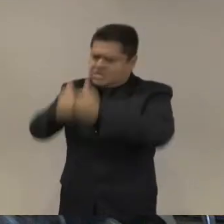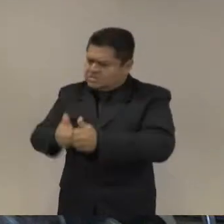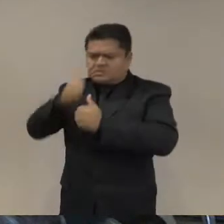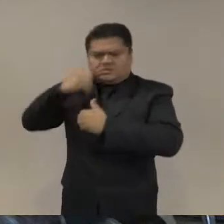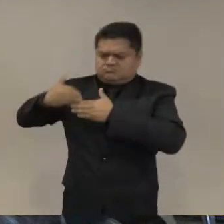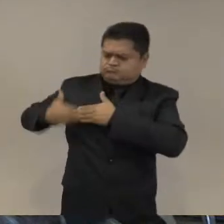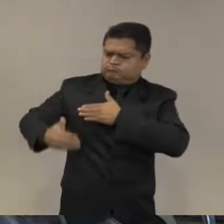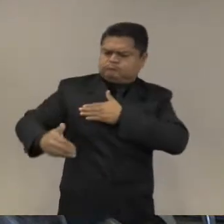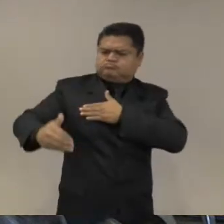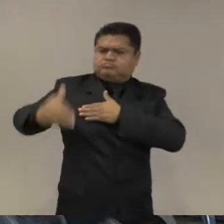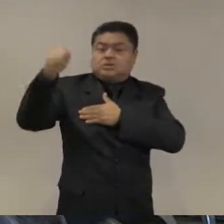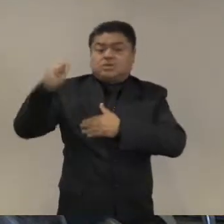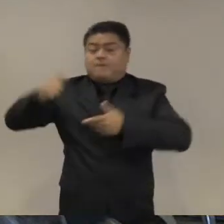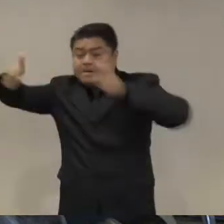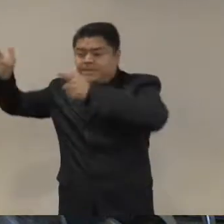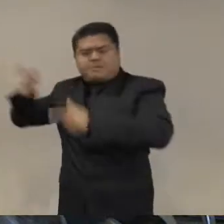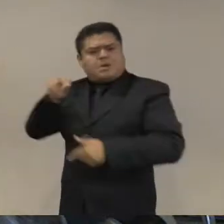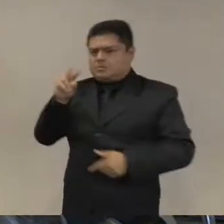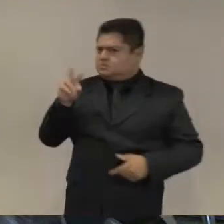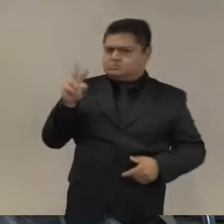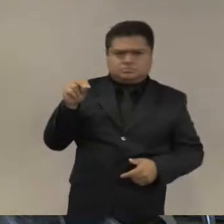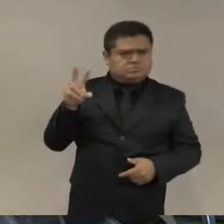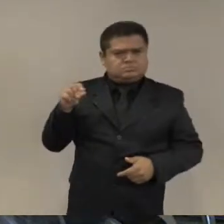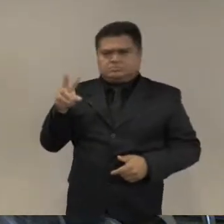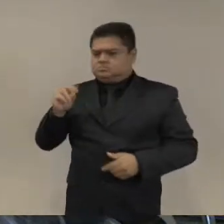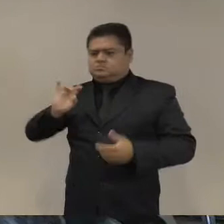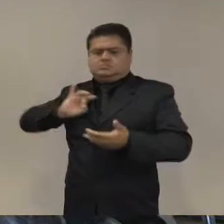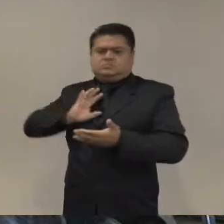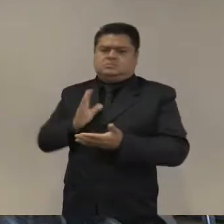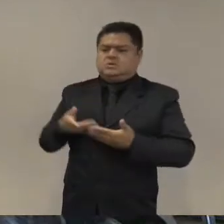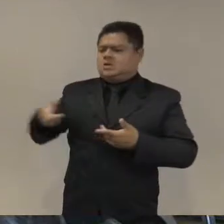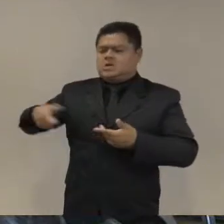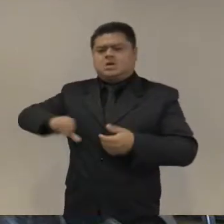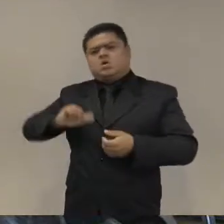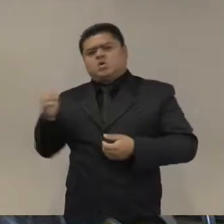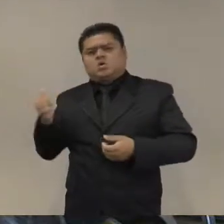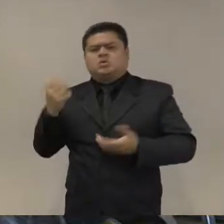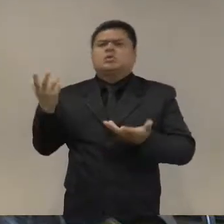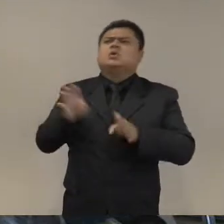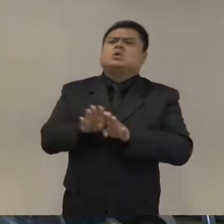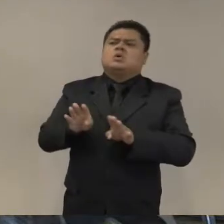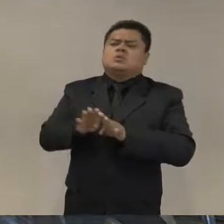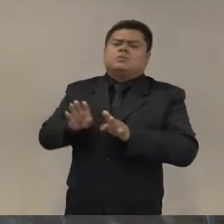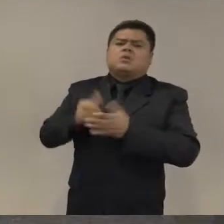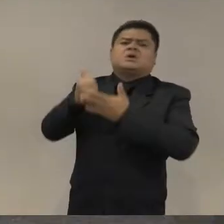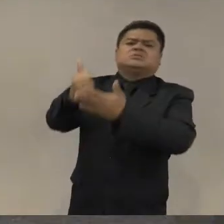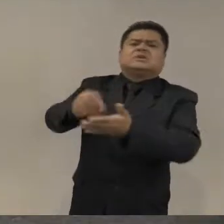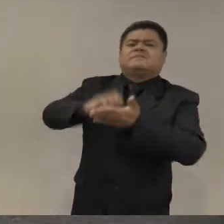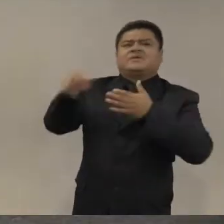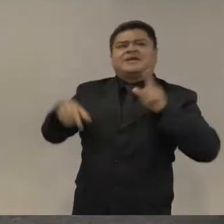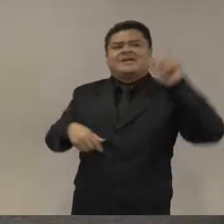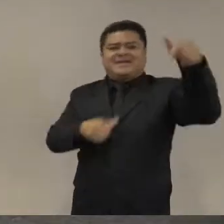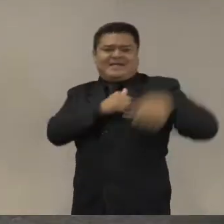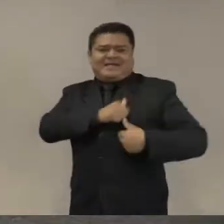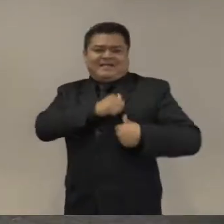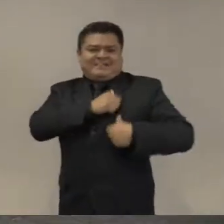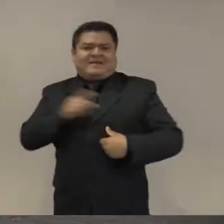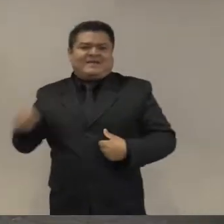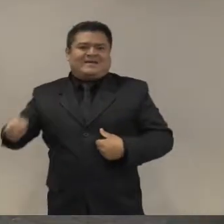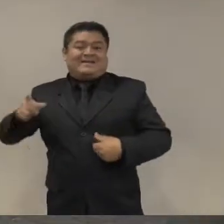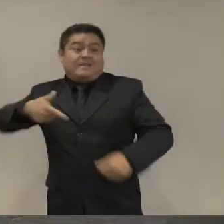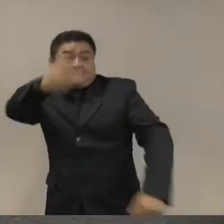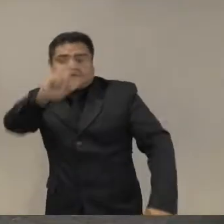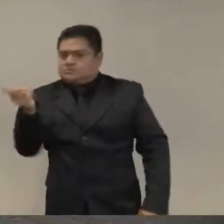uso mínimo de la fuerza para utilizar otras técnicas como el ejemplo que ponías de Toronto para controlar situaciones